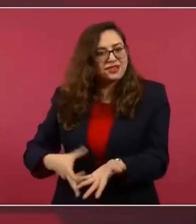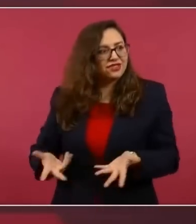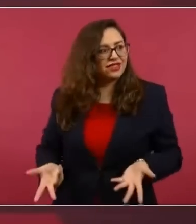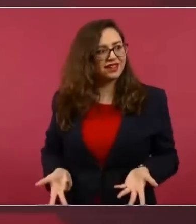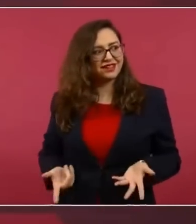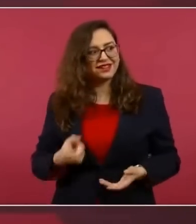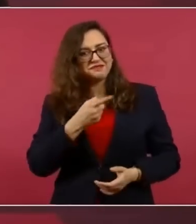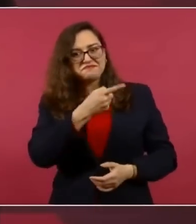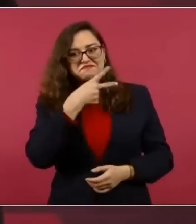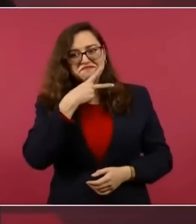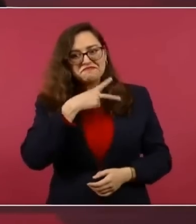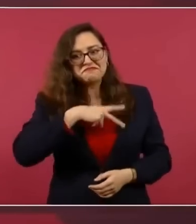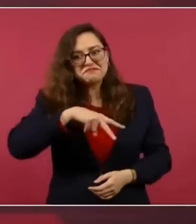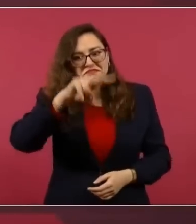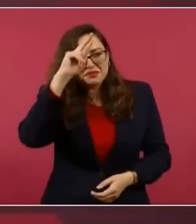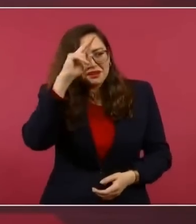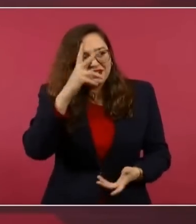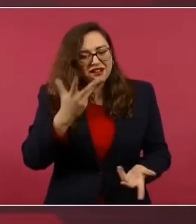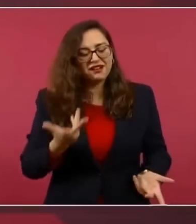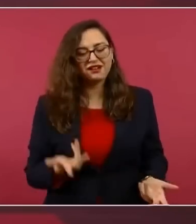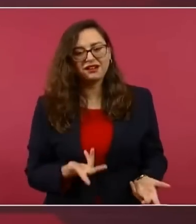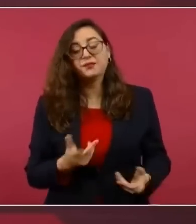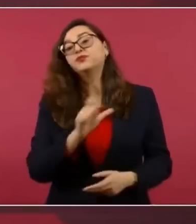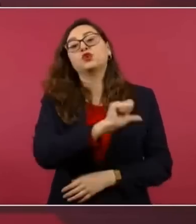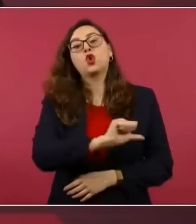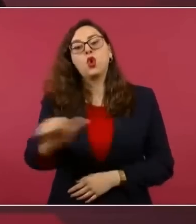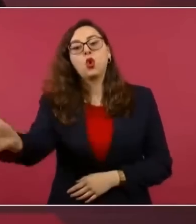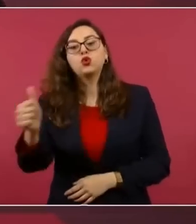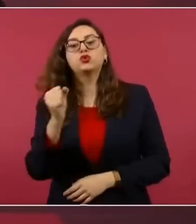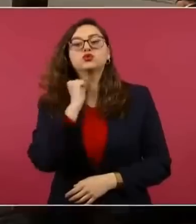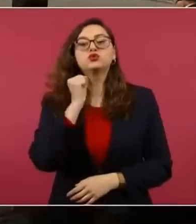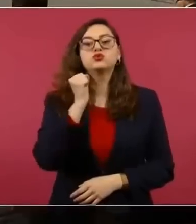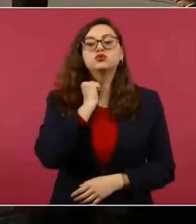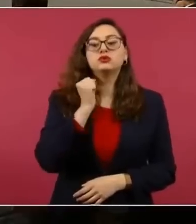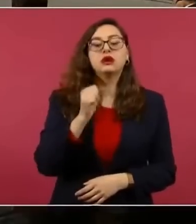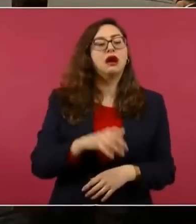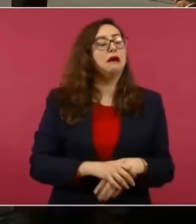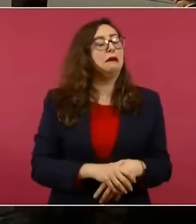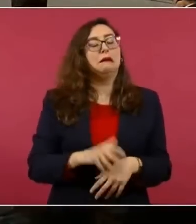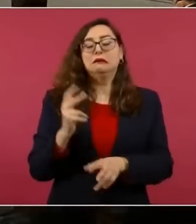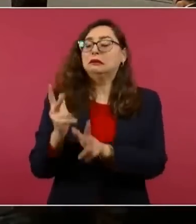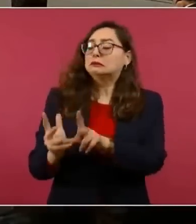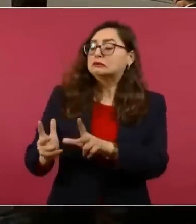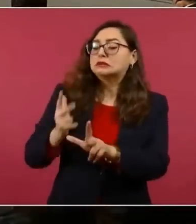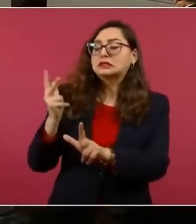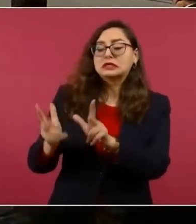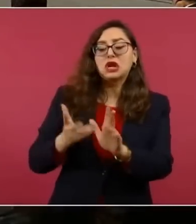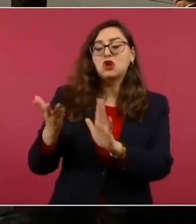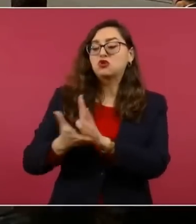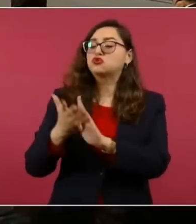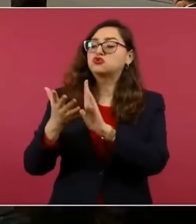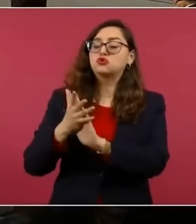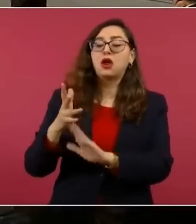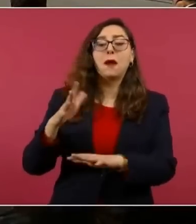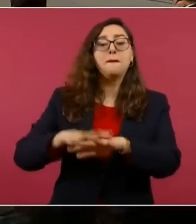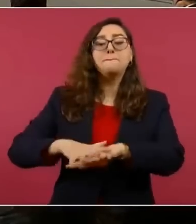el azul turquesa, al Caribe.